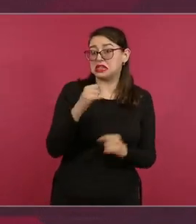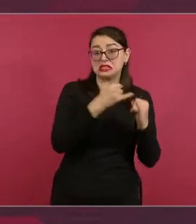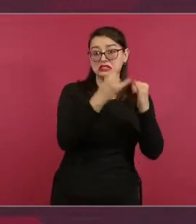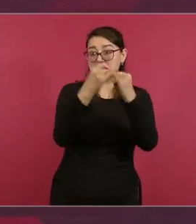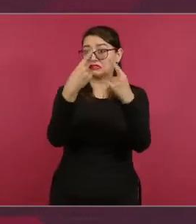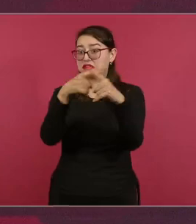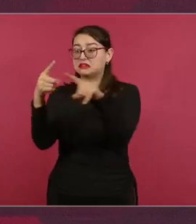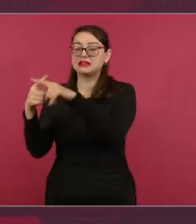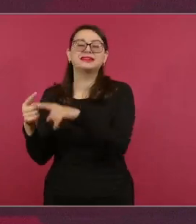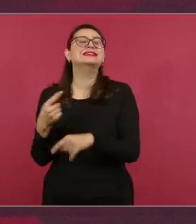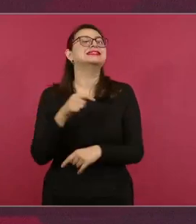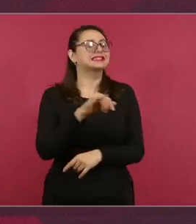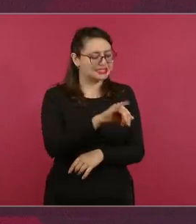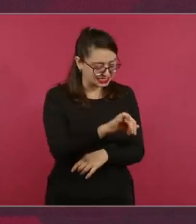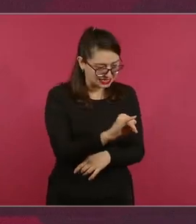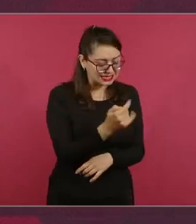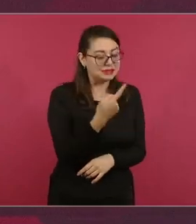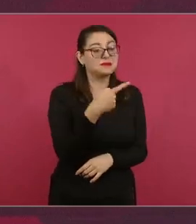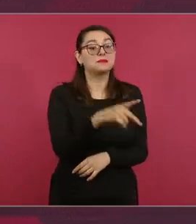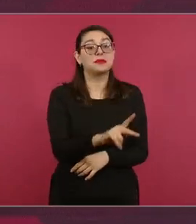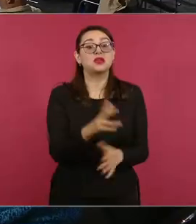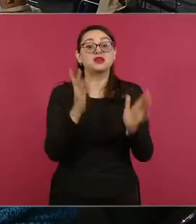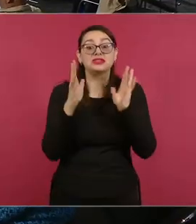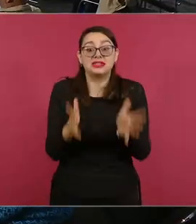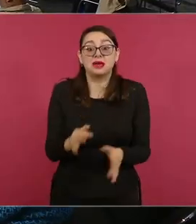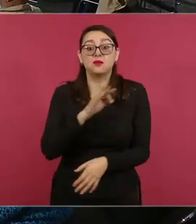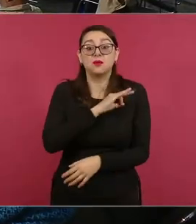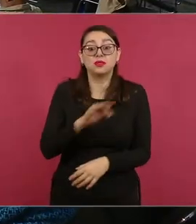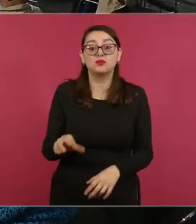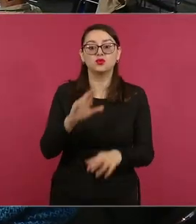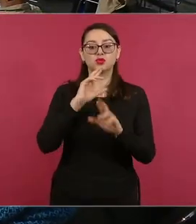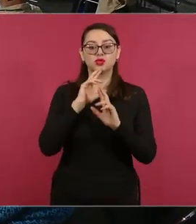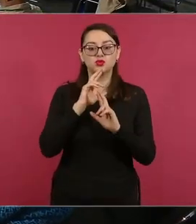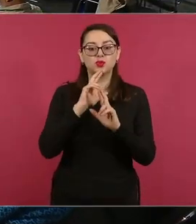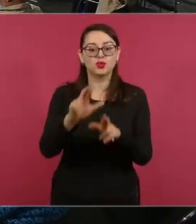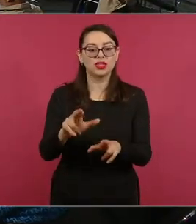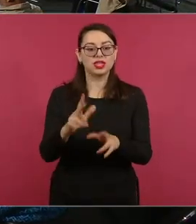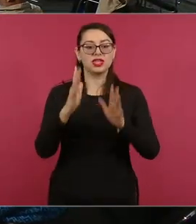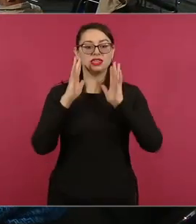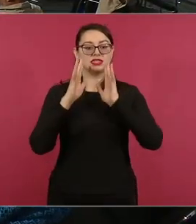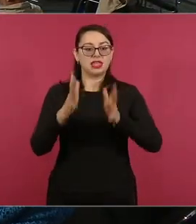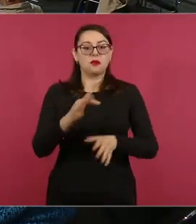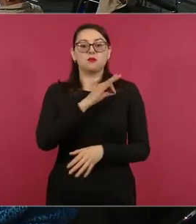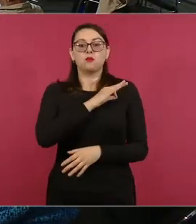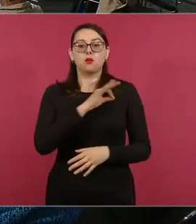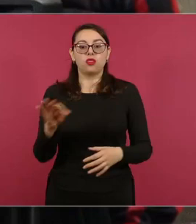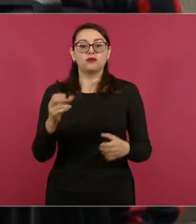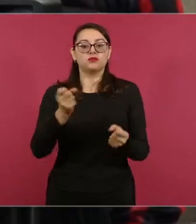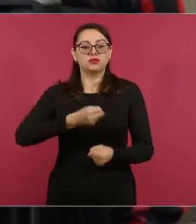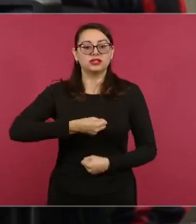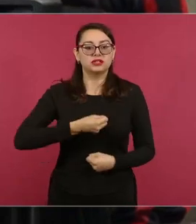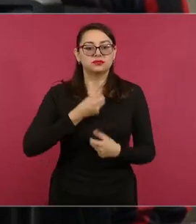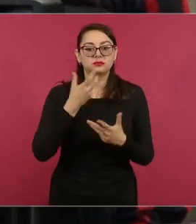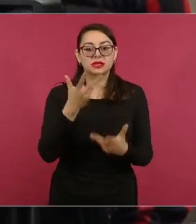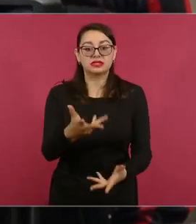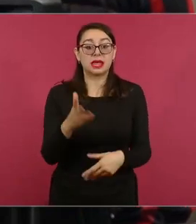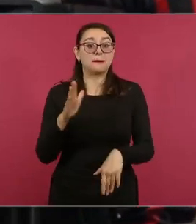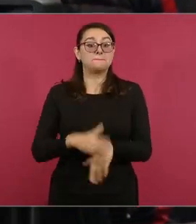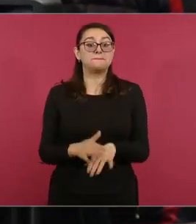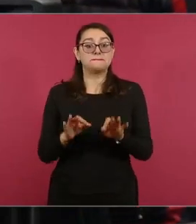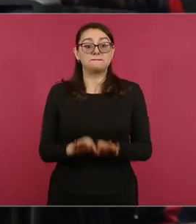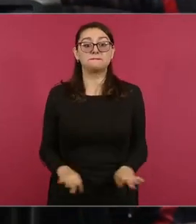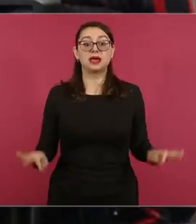más y las redes y sobre todo ya cambió la mentalidad del pueblo.